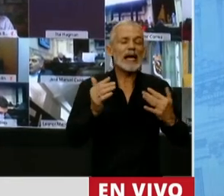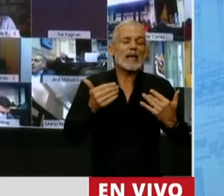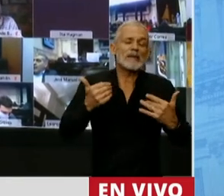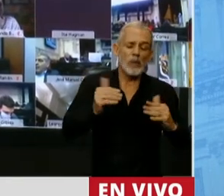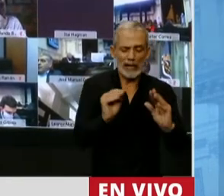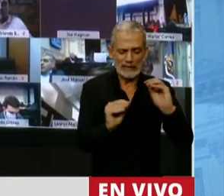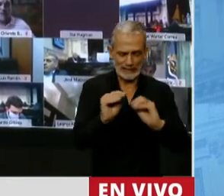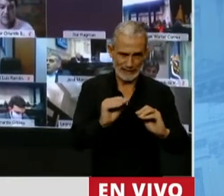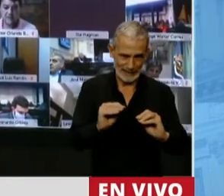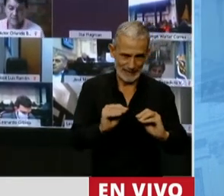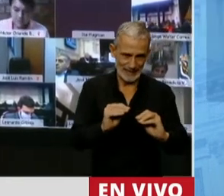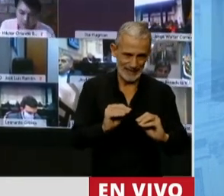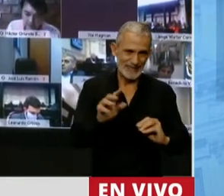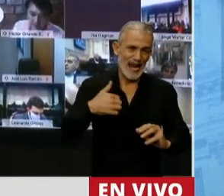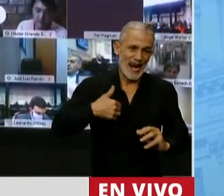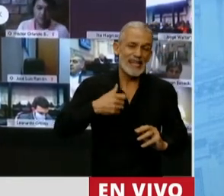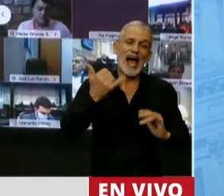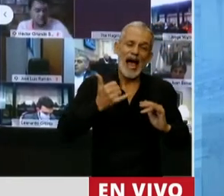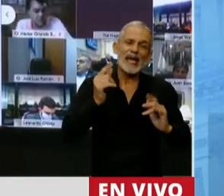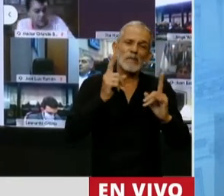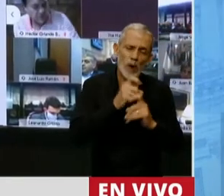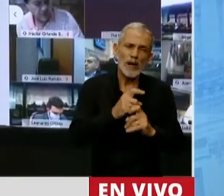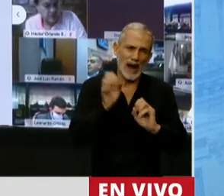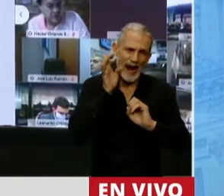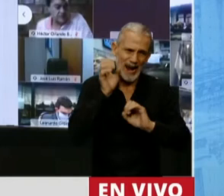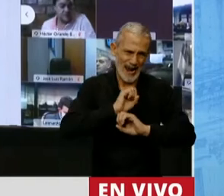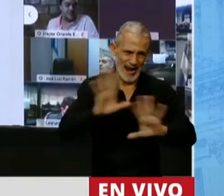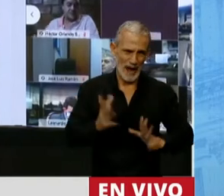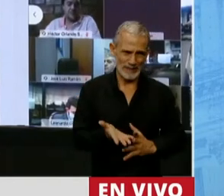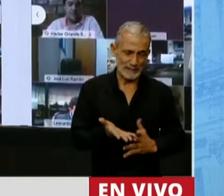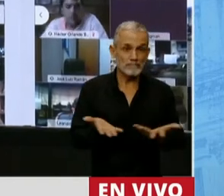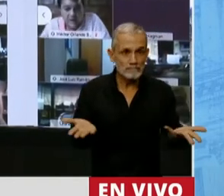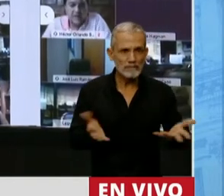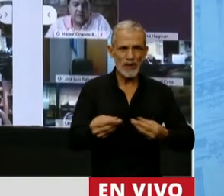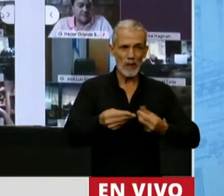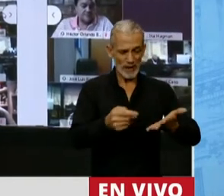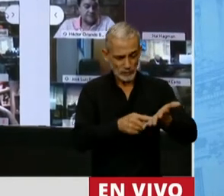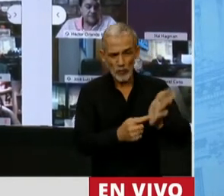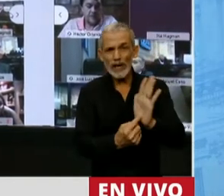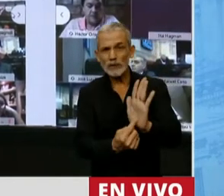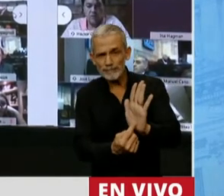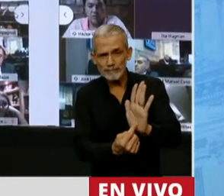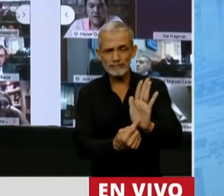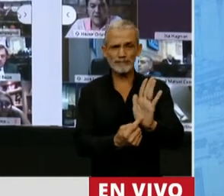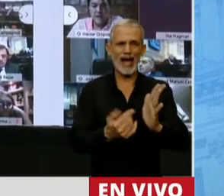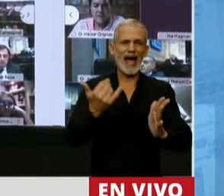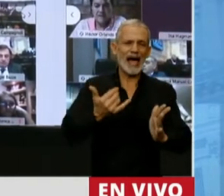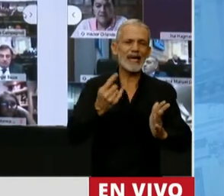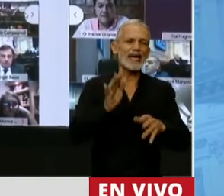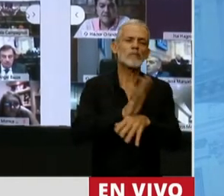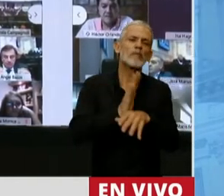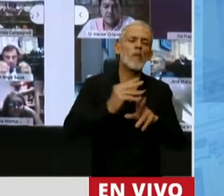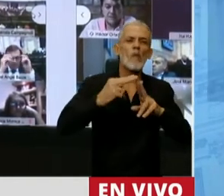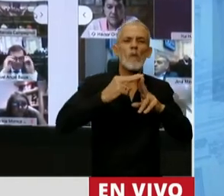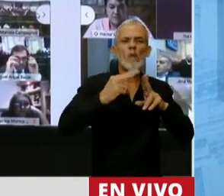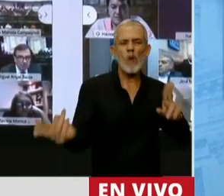realmente el país estaba en dificultades serias y que este presupuesto era un puente